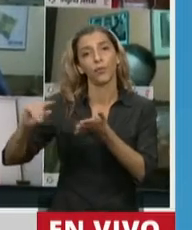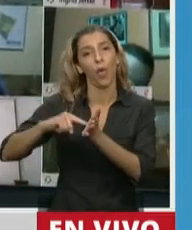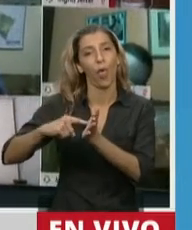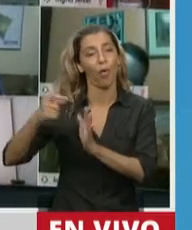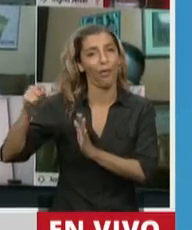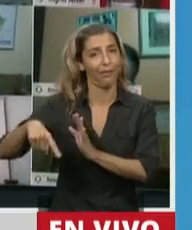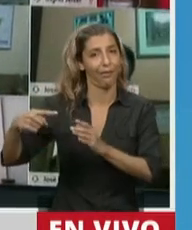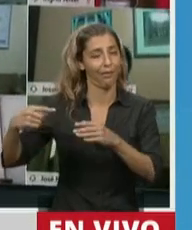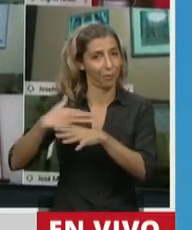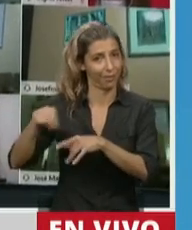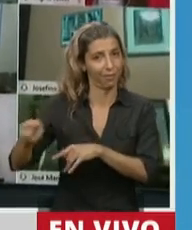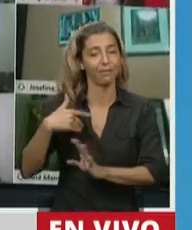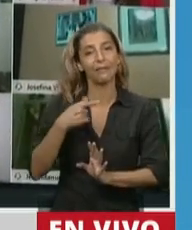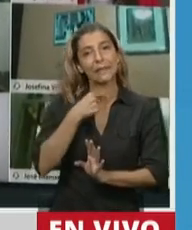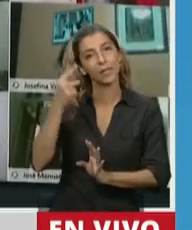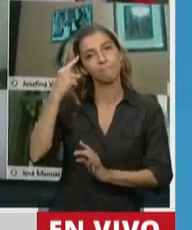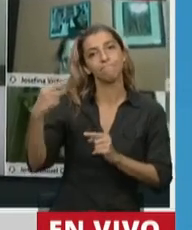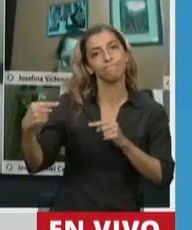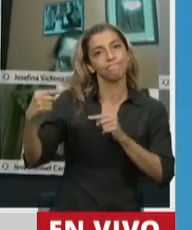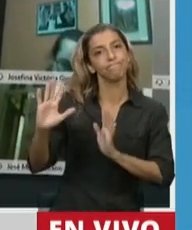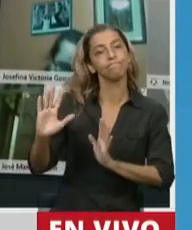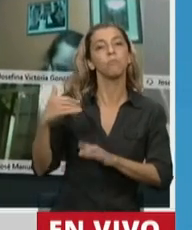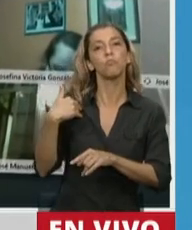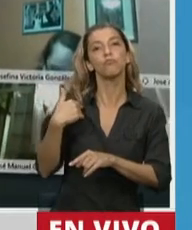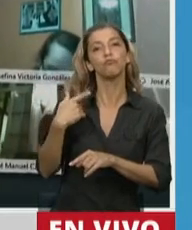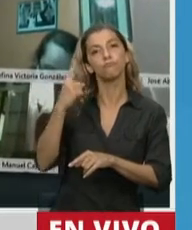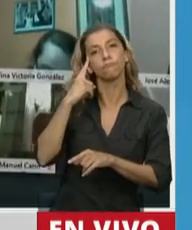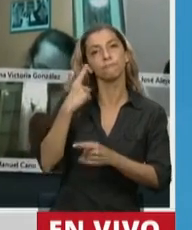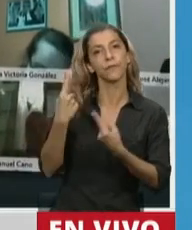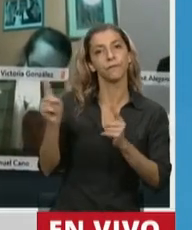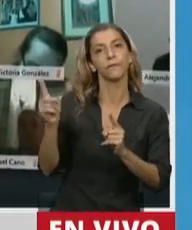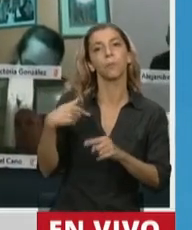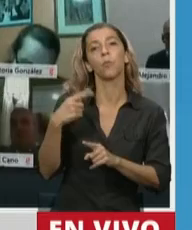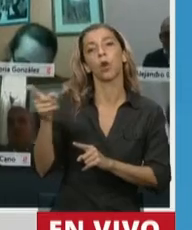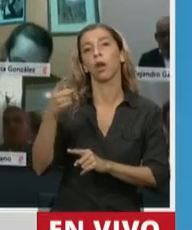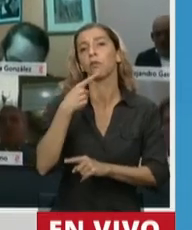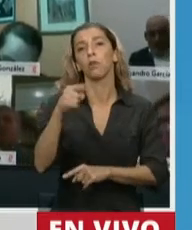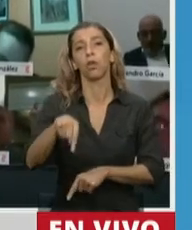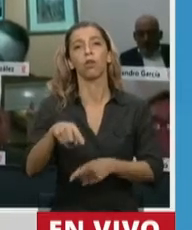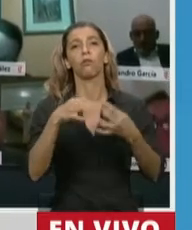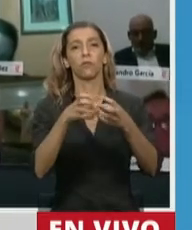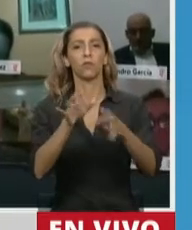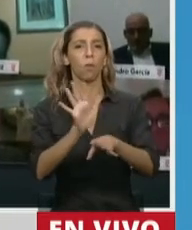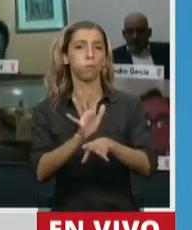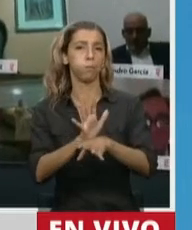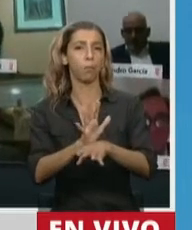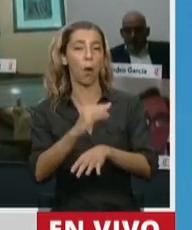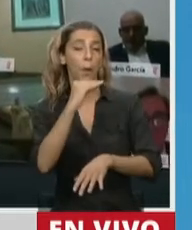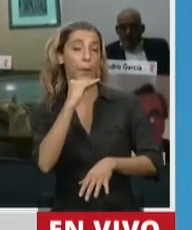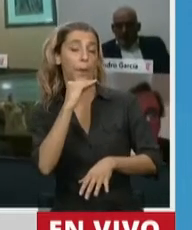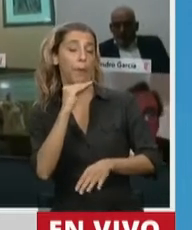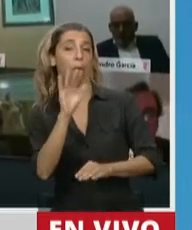primeras horas de la tarde, manifestó que esta sesión es un simulacro. No comparto,